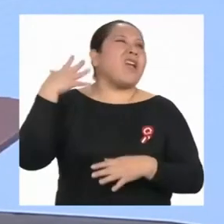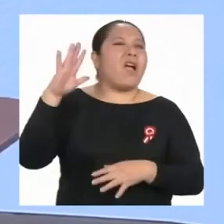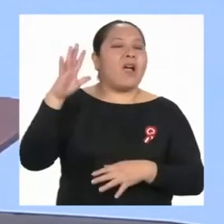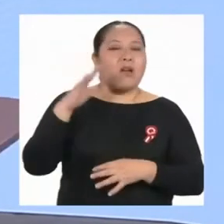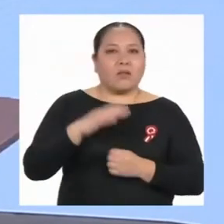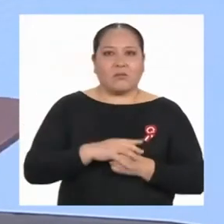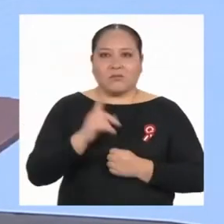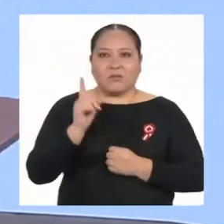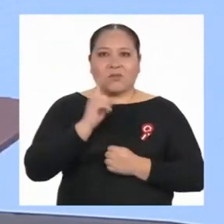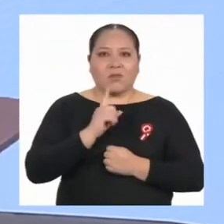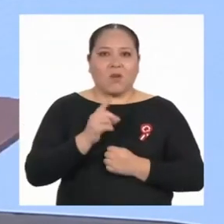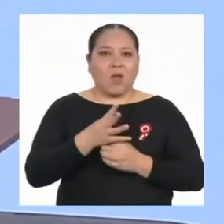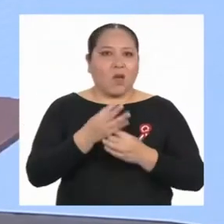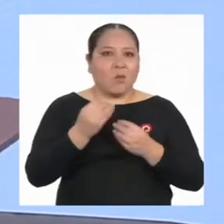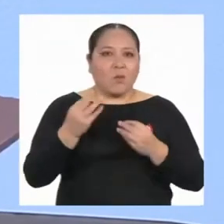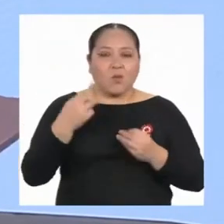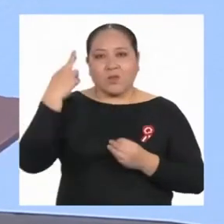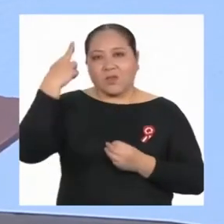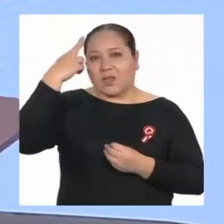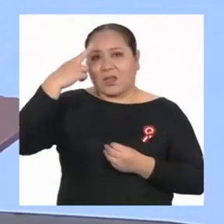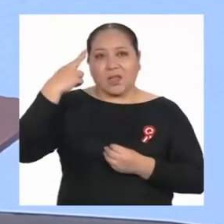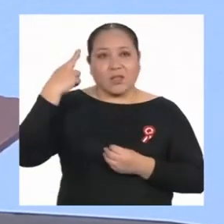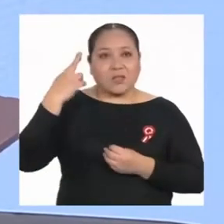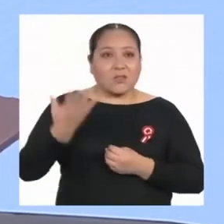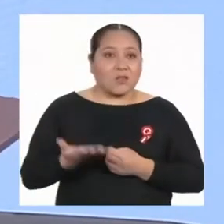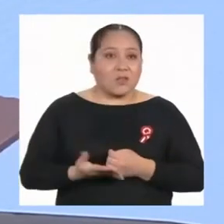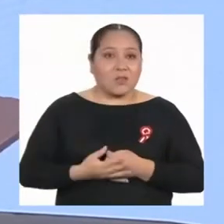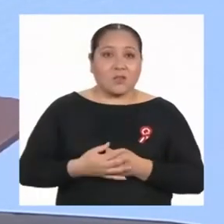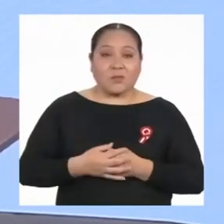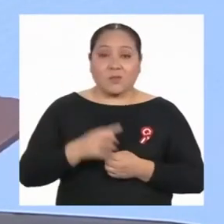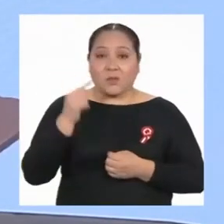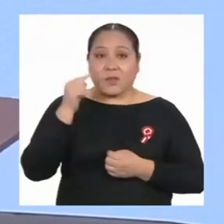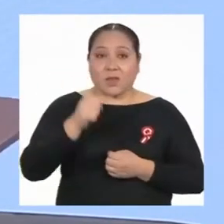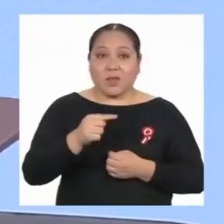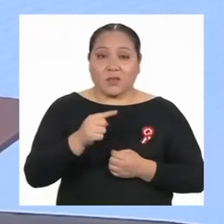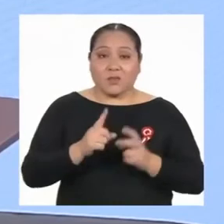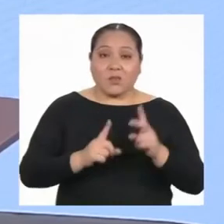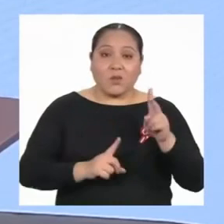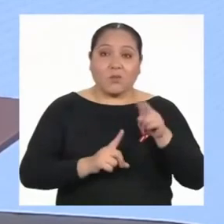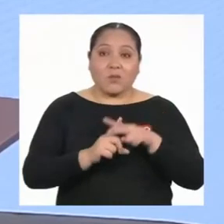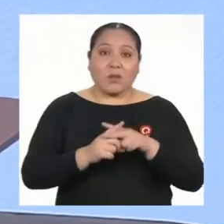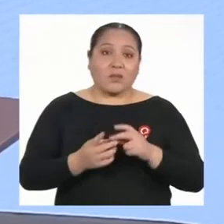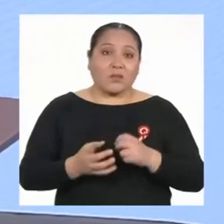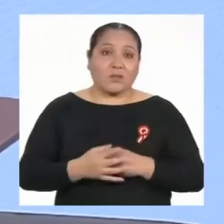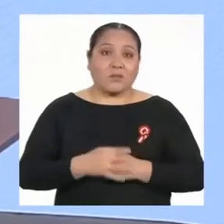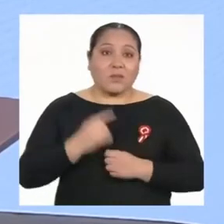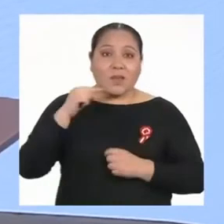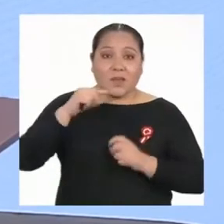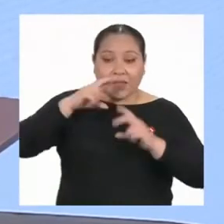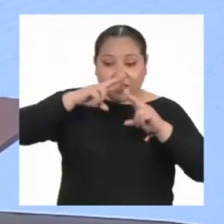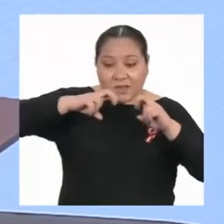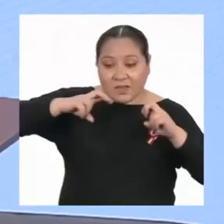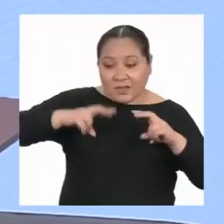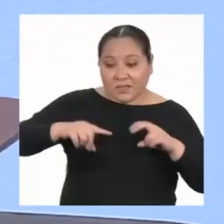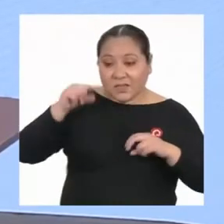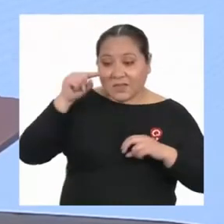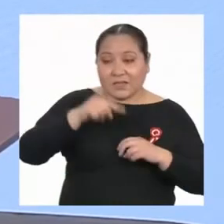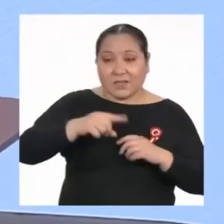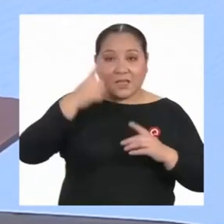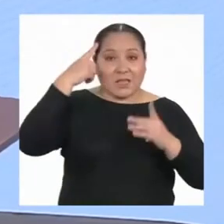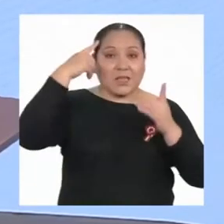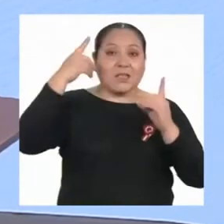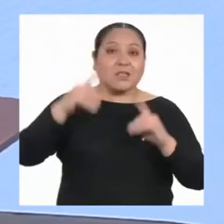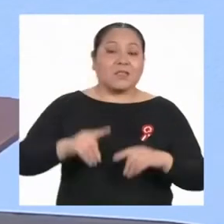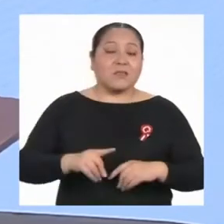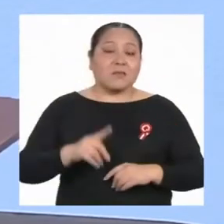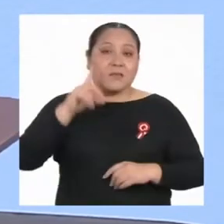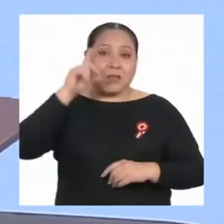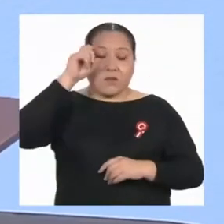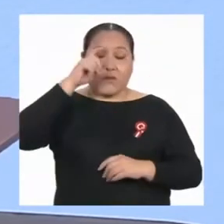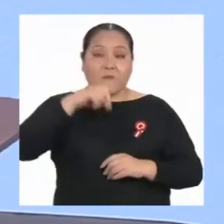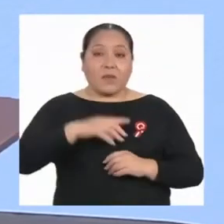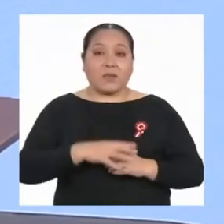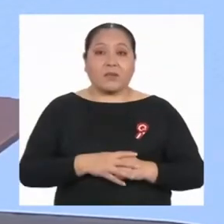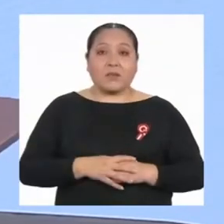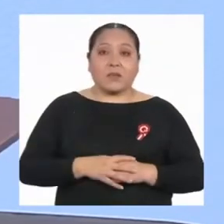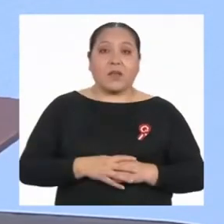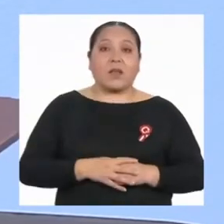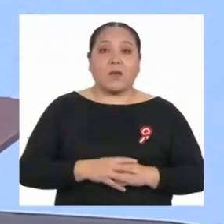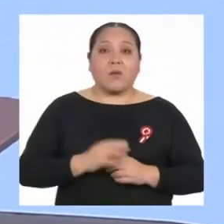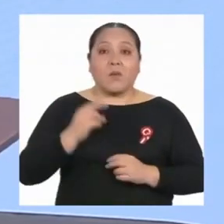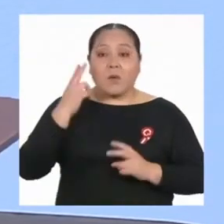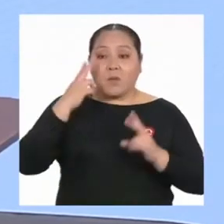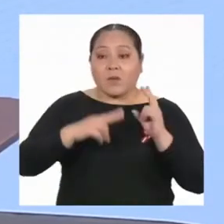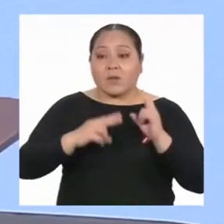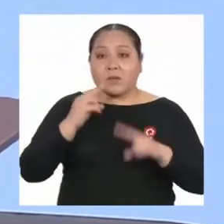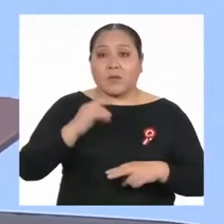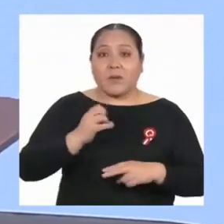Hay muchas razones por las que esto ocurre. Para analizar estas decisiones tan complejas, vamos a